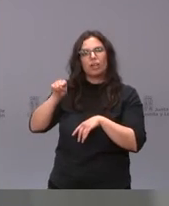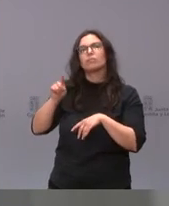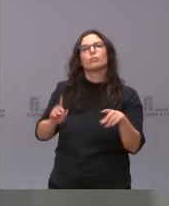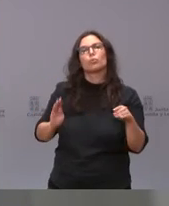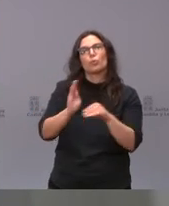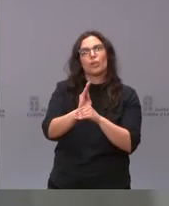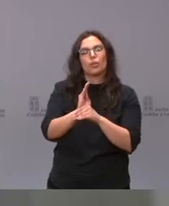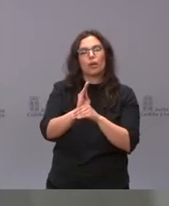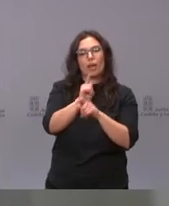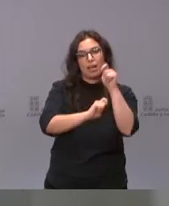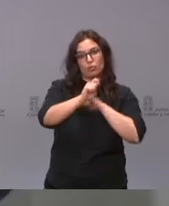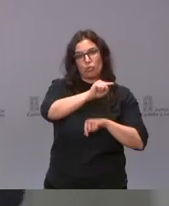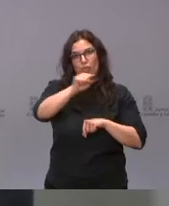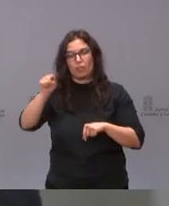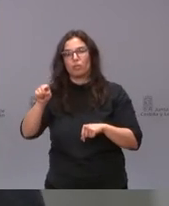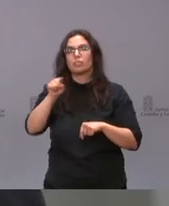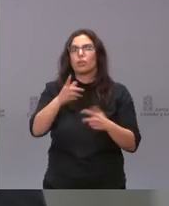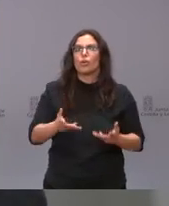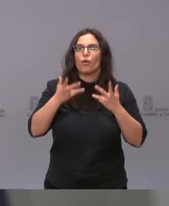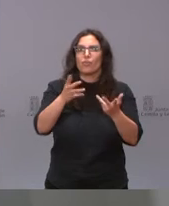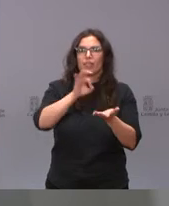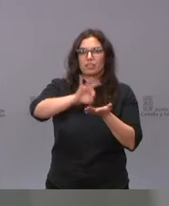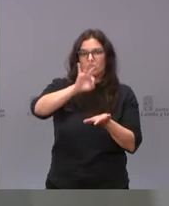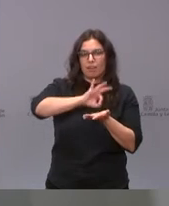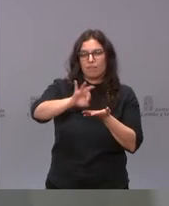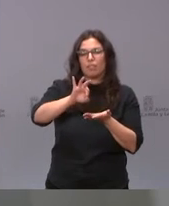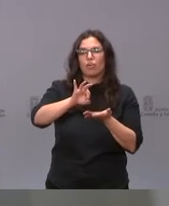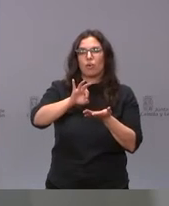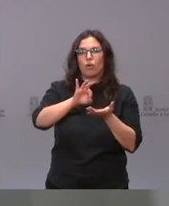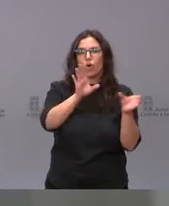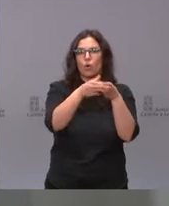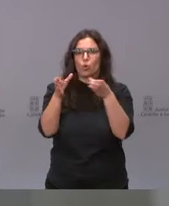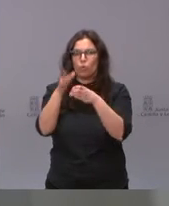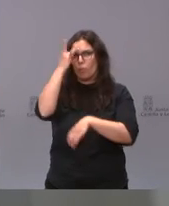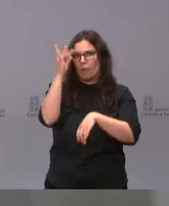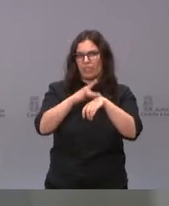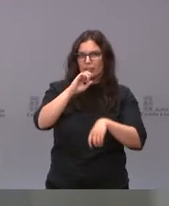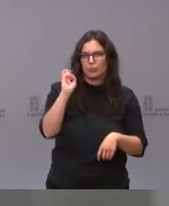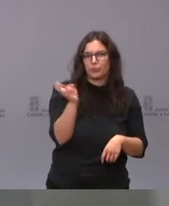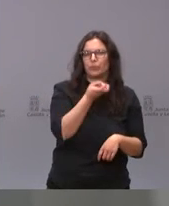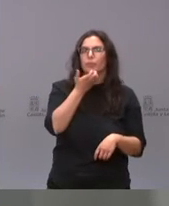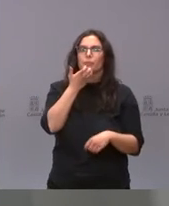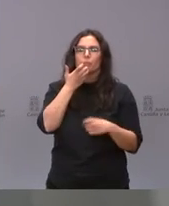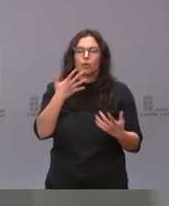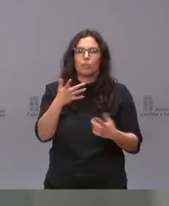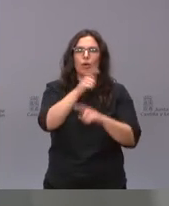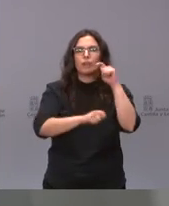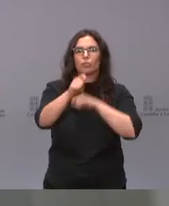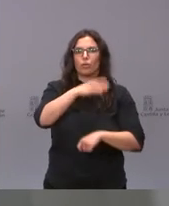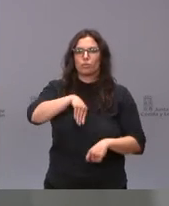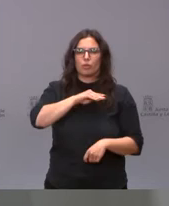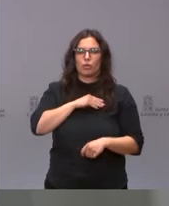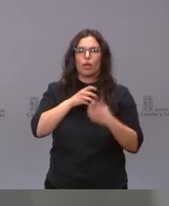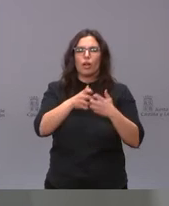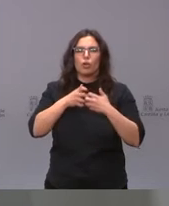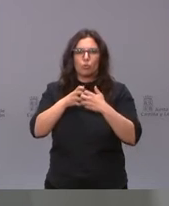a estas asociaciones que dan servicio a diferentes grupos de pacientes de nuestra comunidad, entre las que está la Asociación Española de